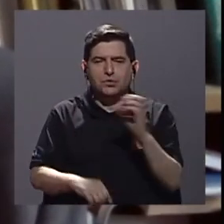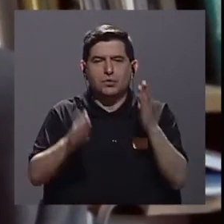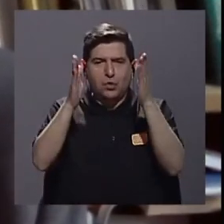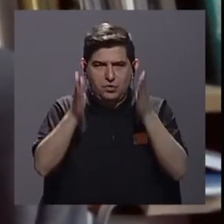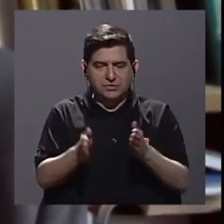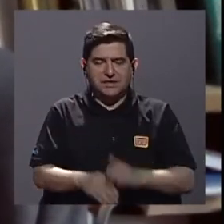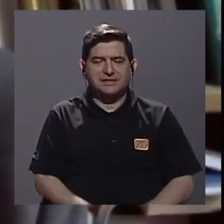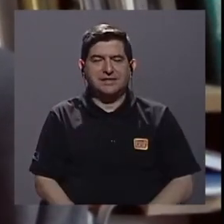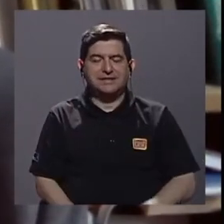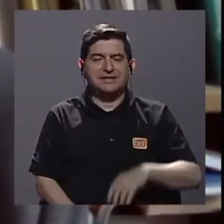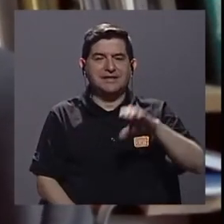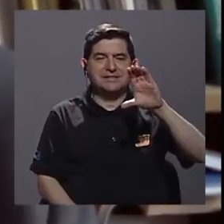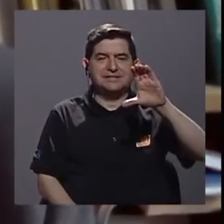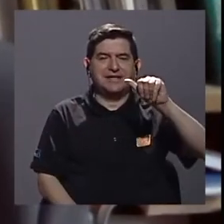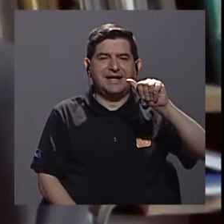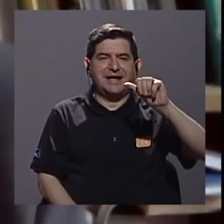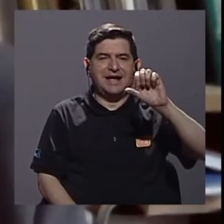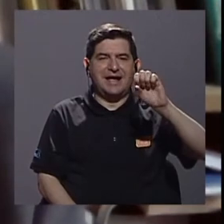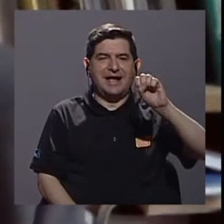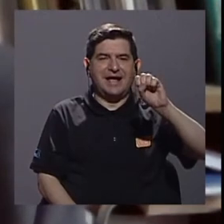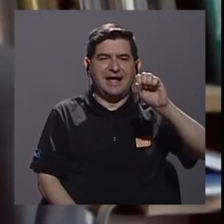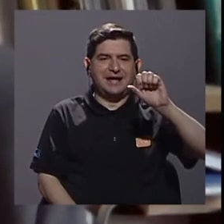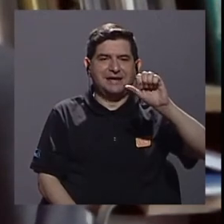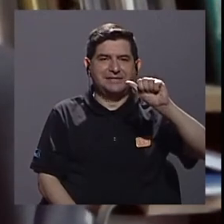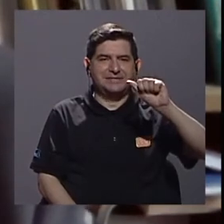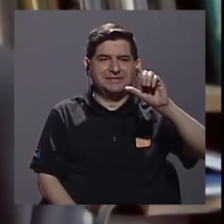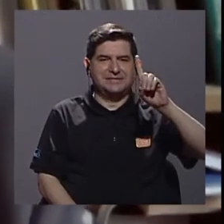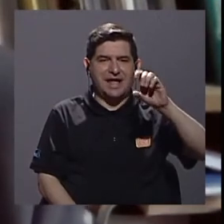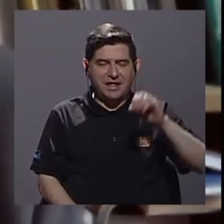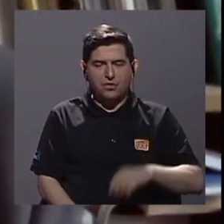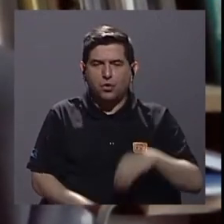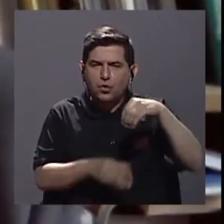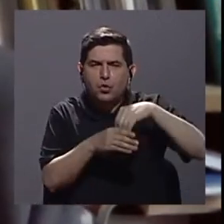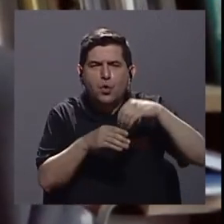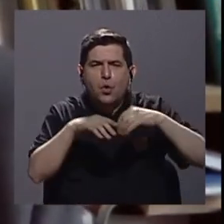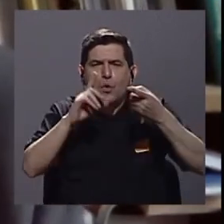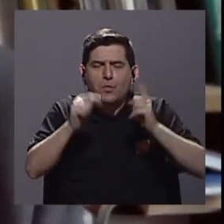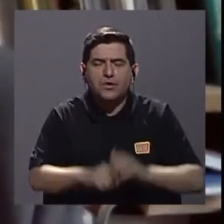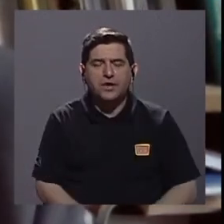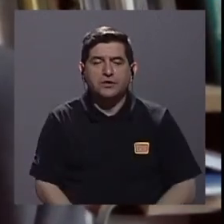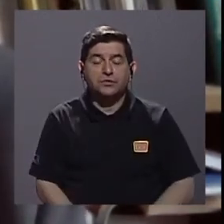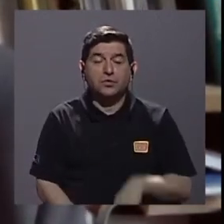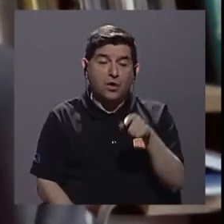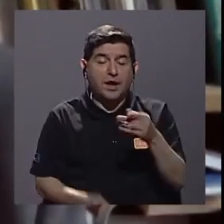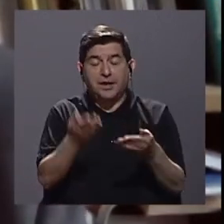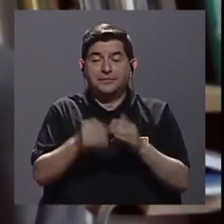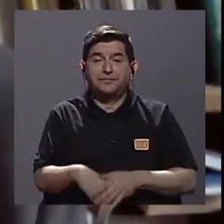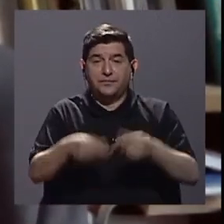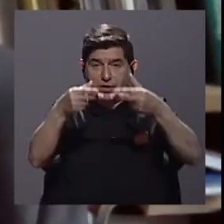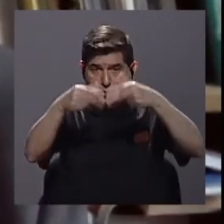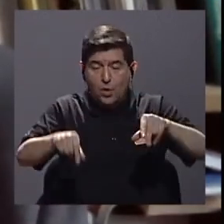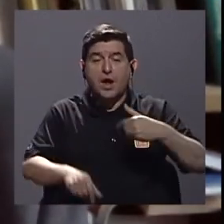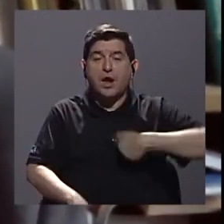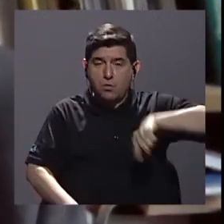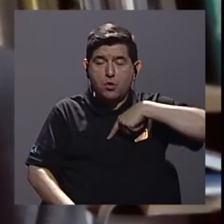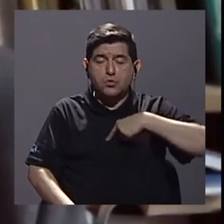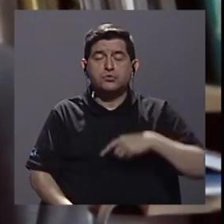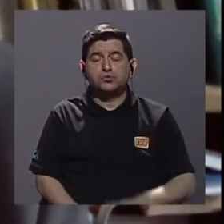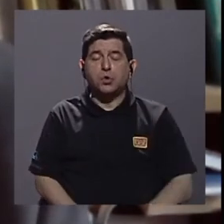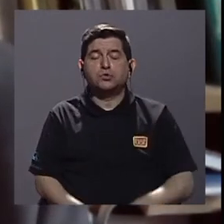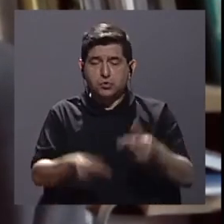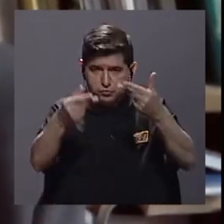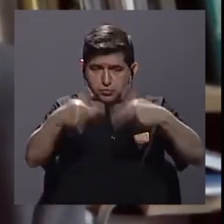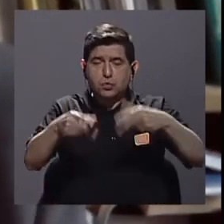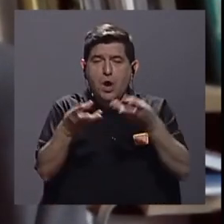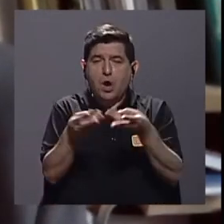entonces ahí tenemos, si uno empieza a ver los ingredientes del cazado, bueno, el huevo, por ejemplo, somos autosuficientes en huevos,